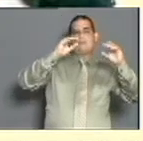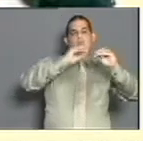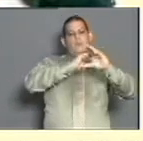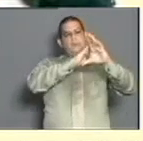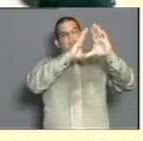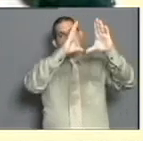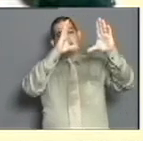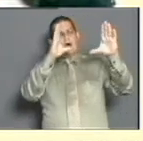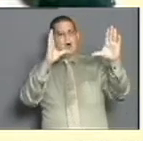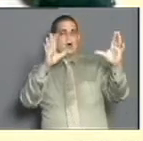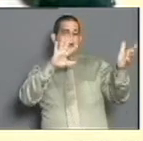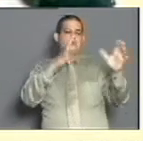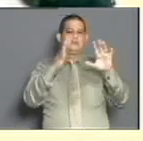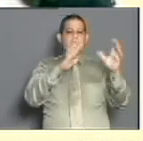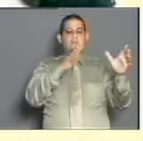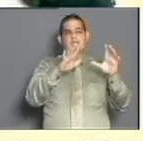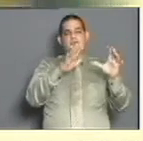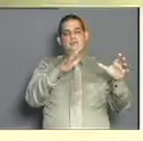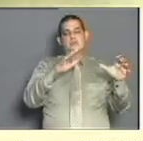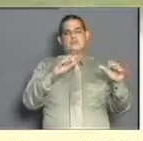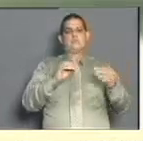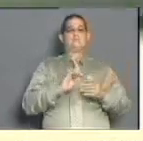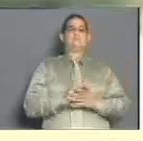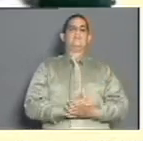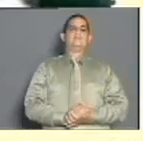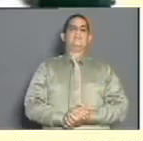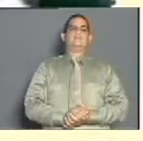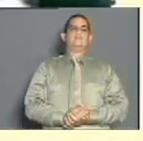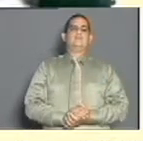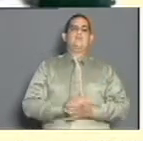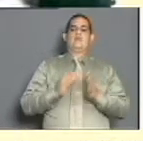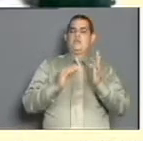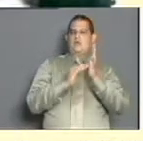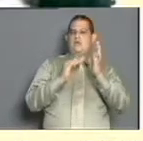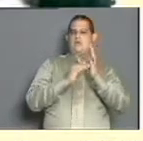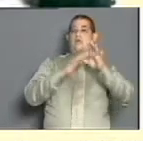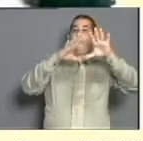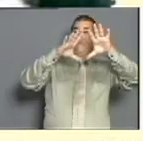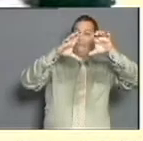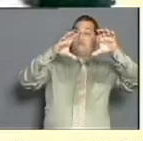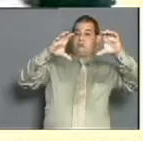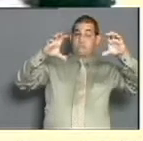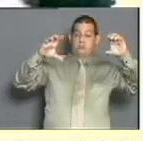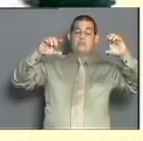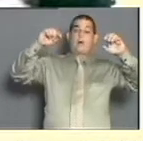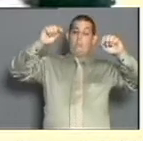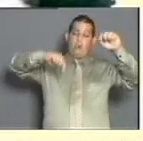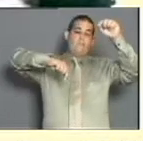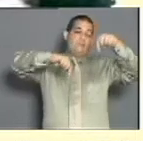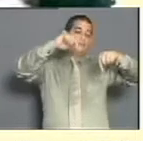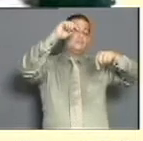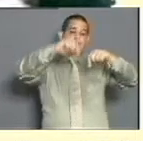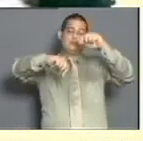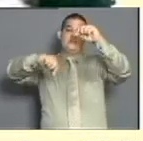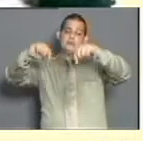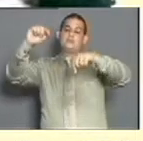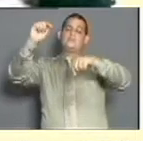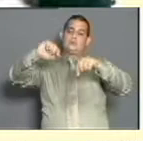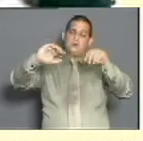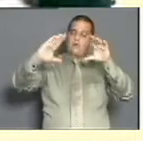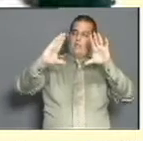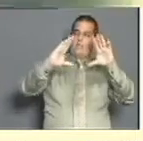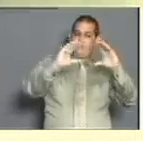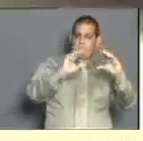con áreas de nublados por nubes altas. En la tarde se incrementará a nublados con algunos chubascos y lluvias hasta el